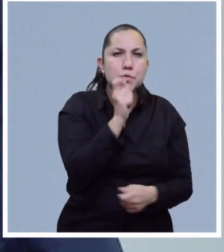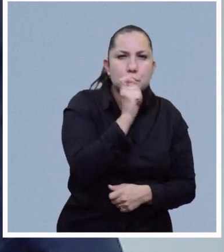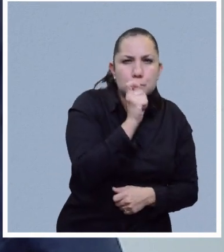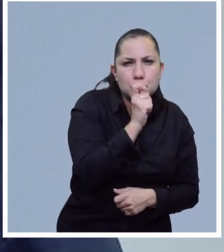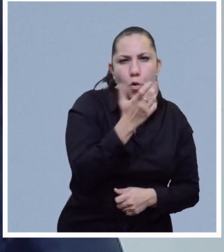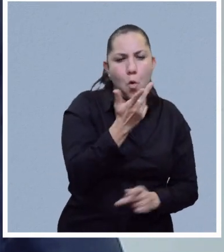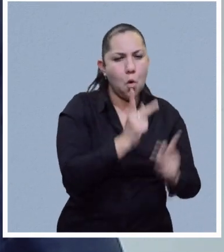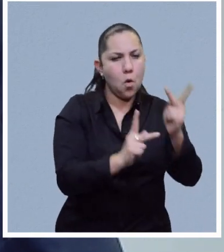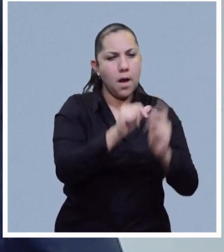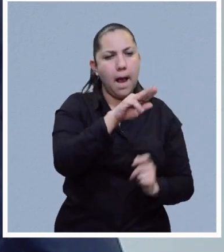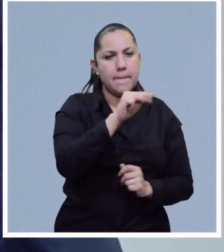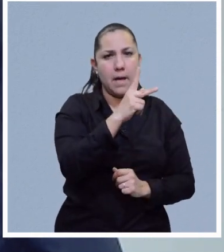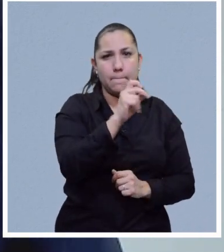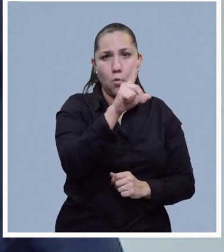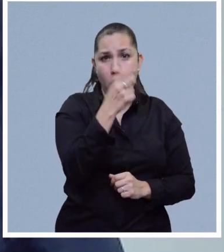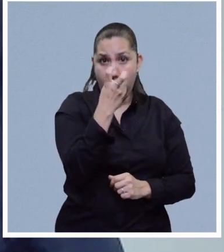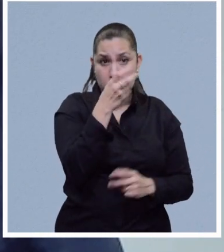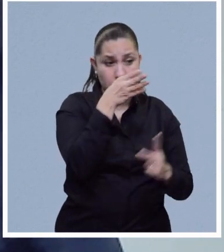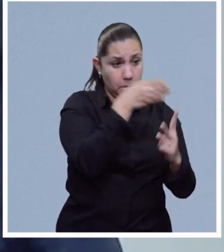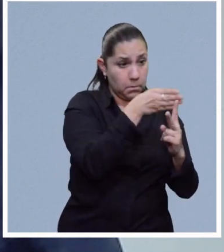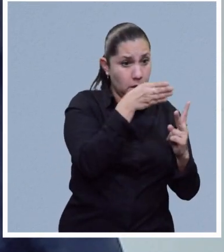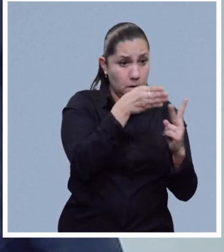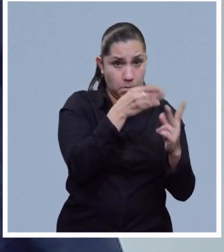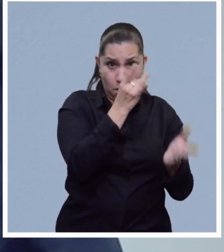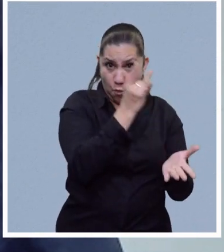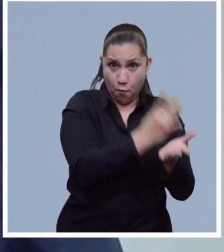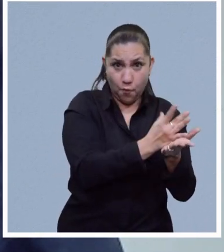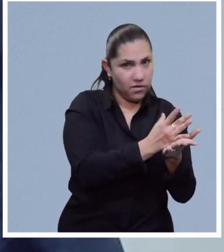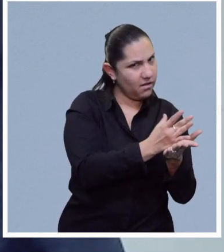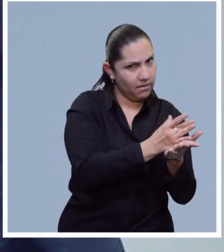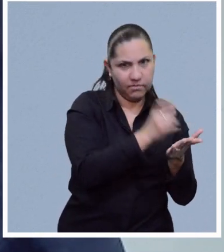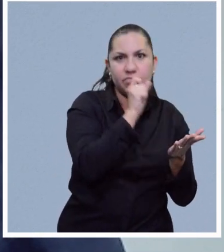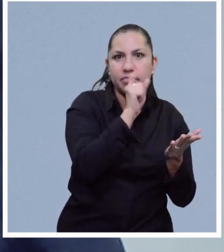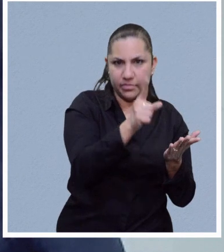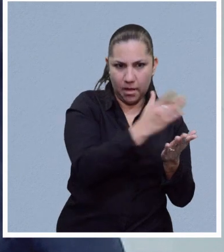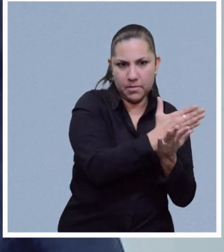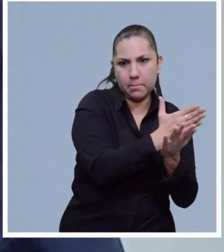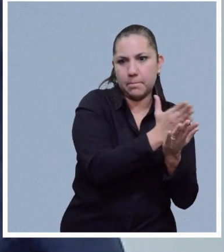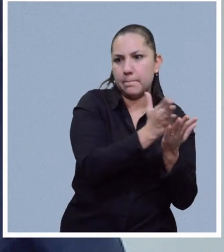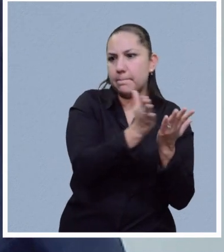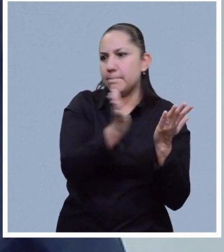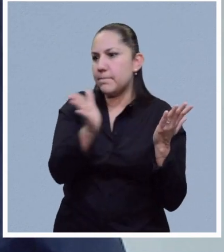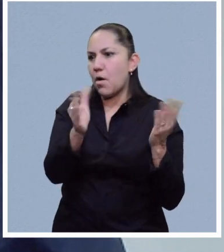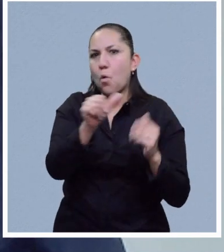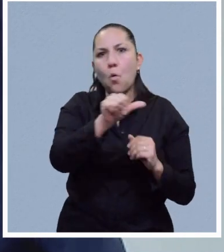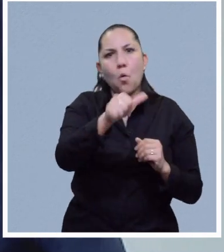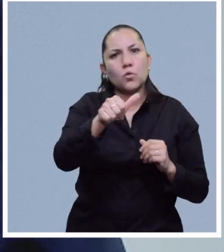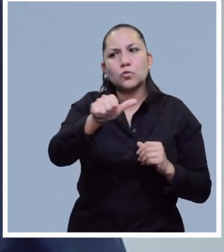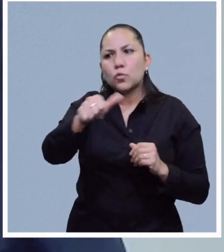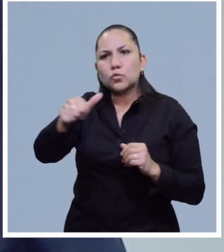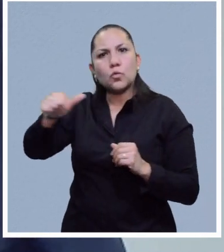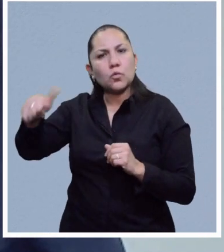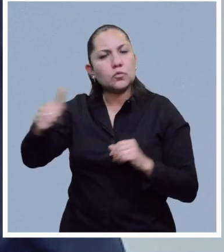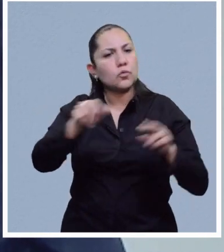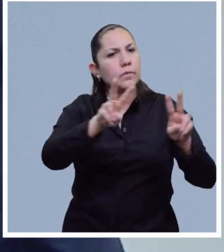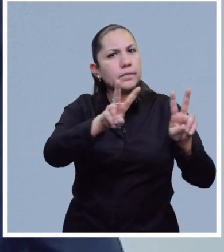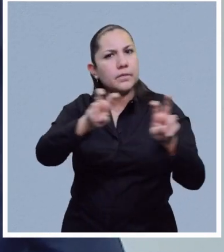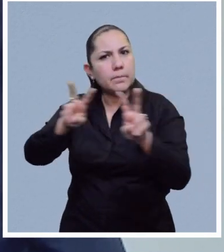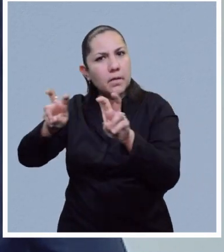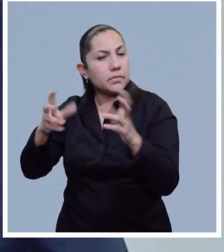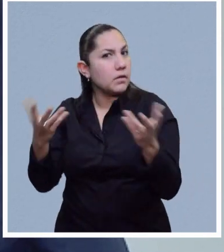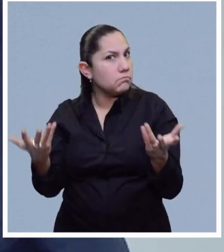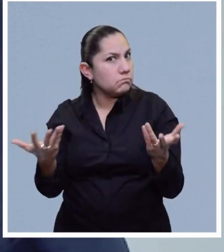o amapola. Ya trasladaron su actividad ilícita a otros sectores, como es la parte de